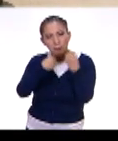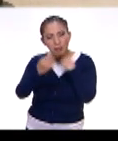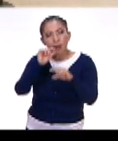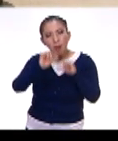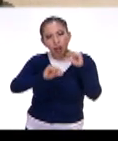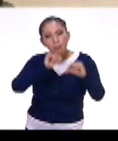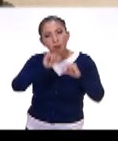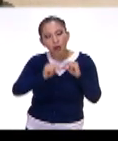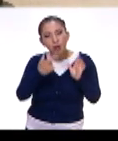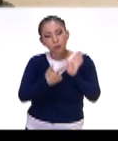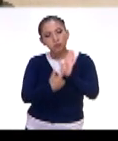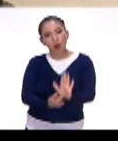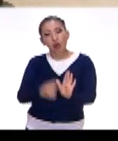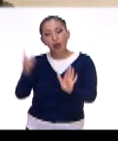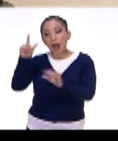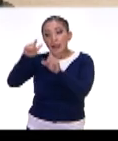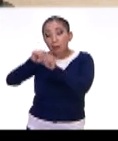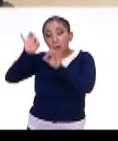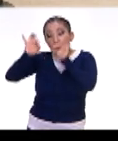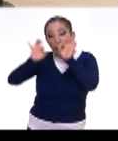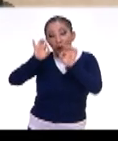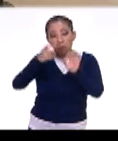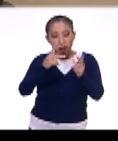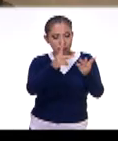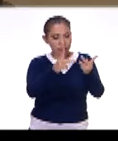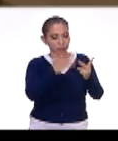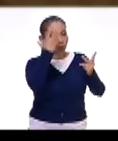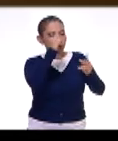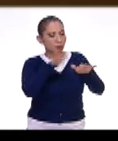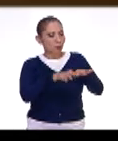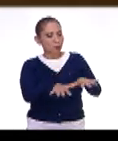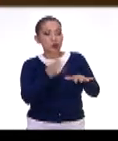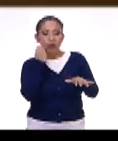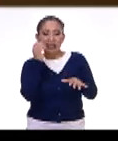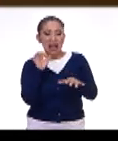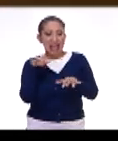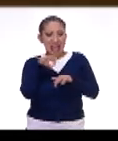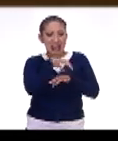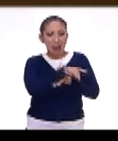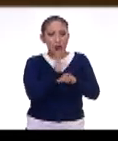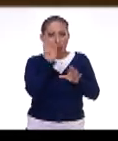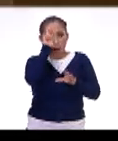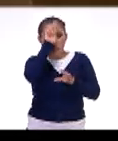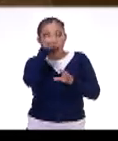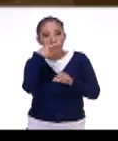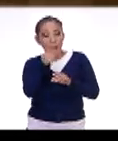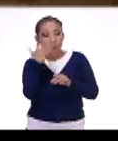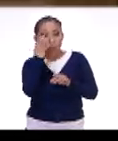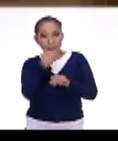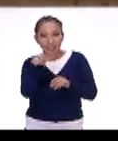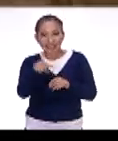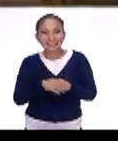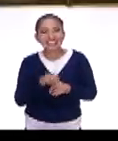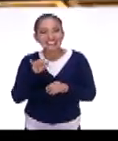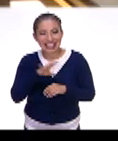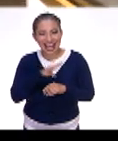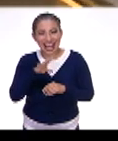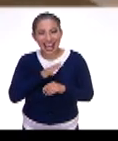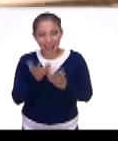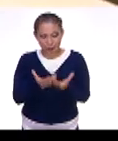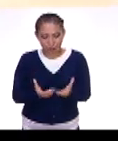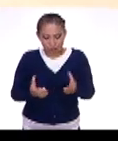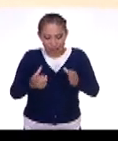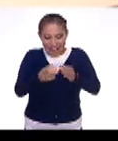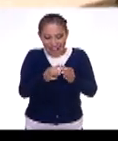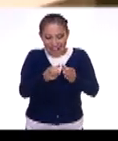dejando constancia la presencia de los insectos. Tienes una vajilla estupenda, que no sé si es araña o es hormiga, pero es magnífica. Sí, hay una